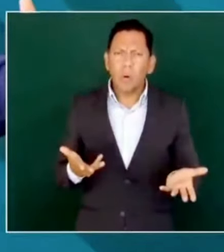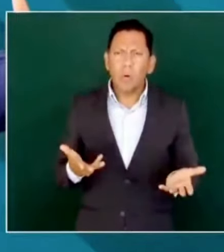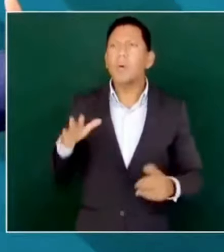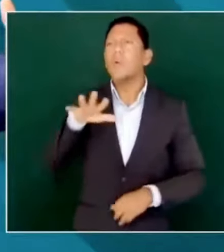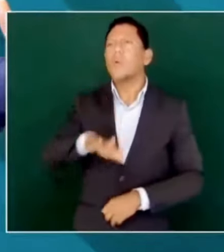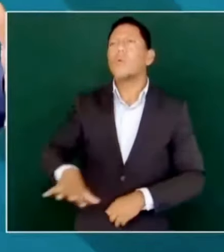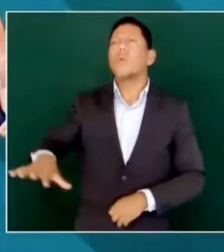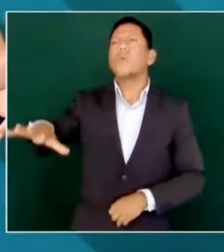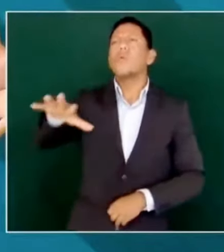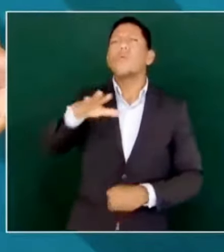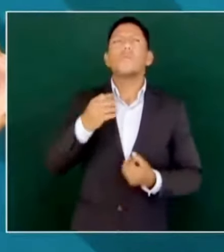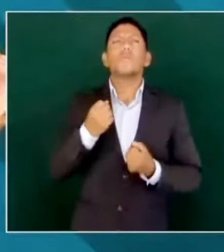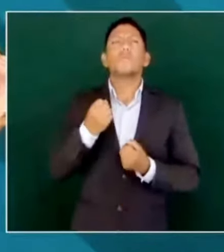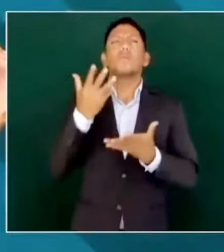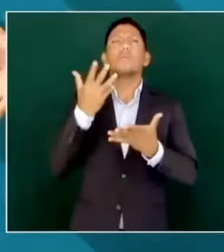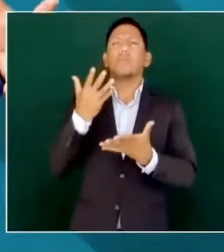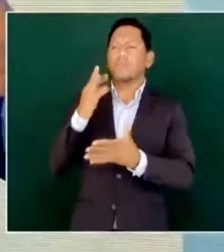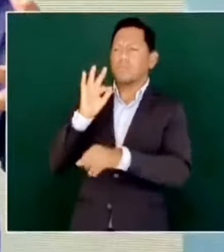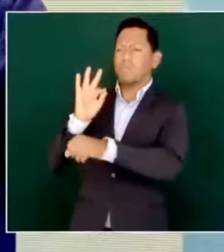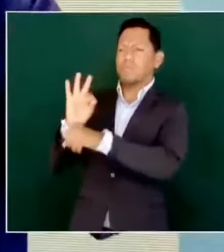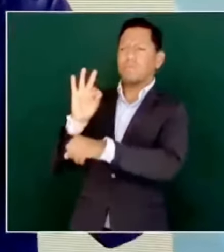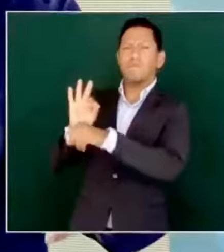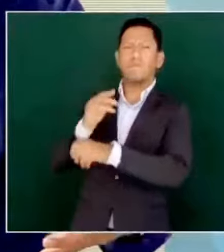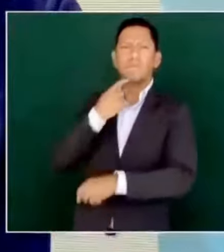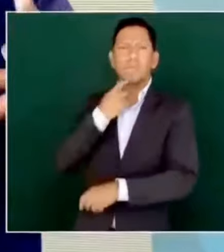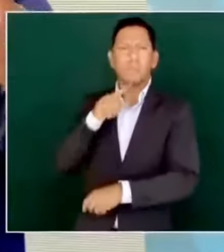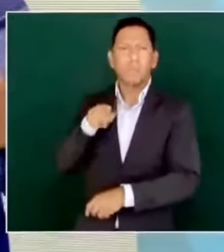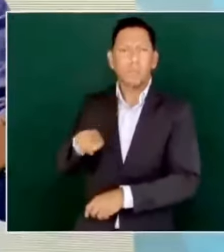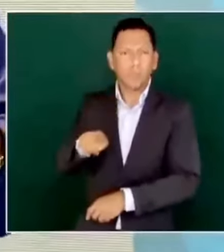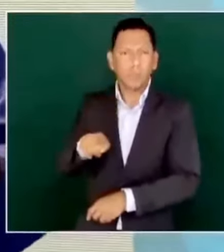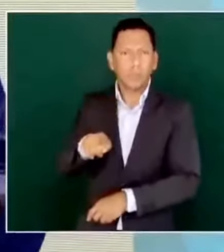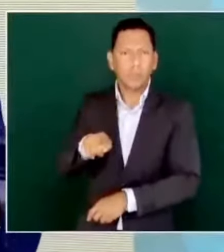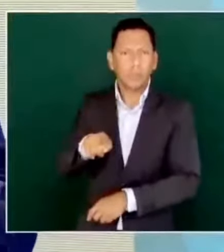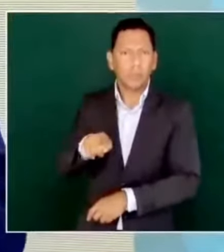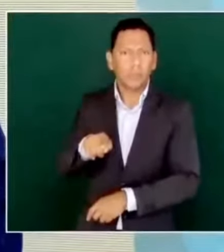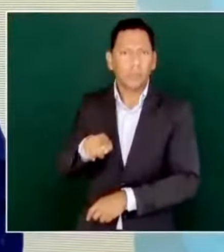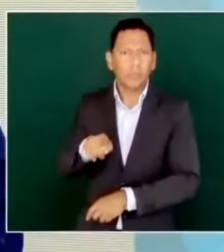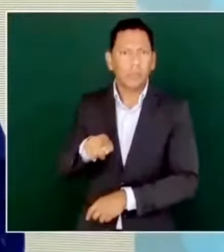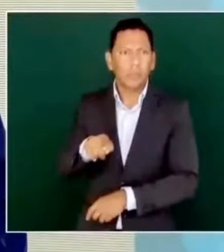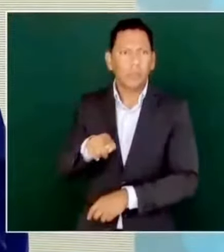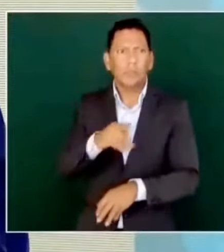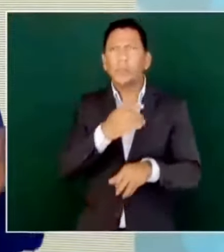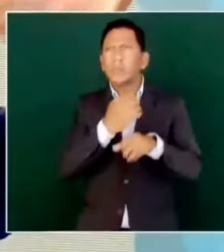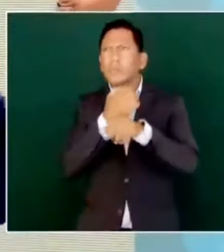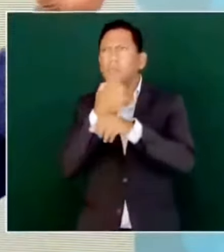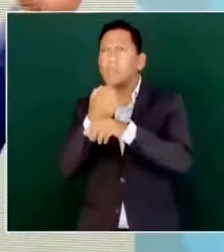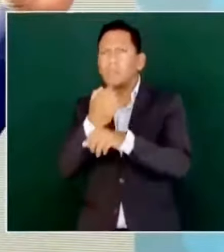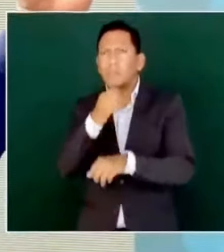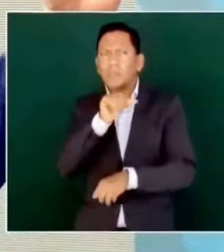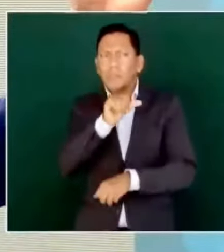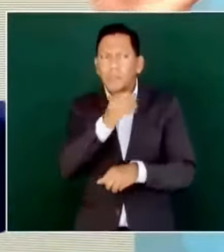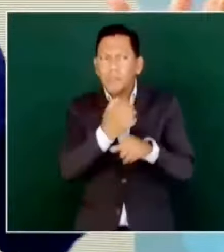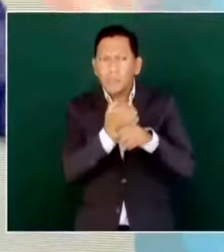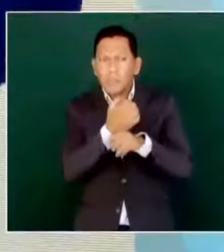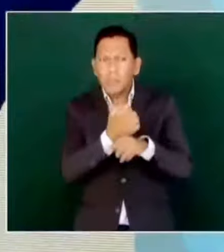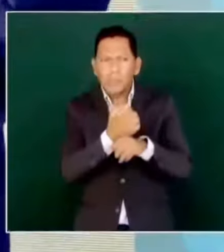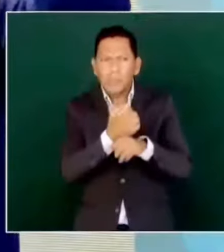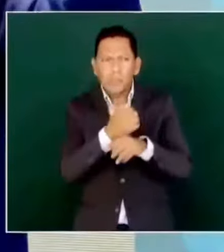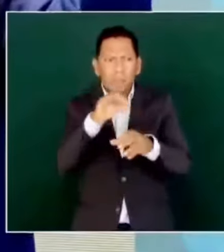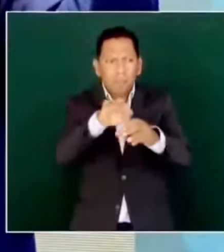en los 16 estados con menos población, ahí salieron a votar,